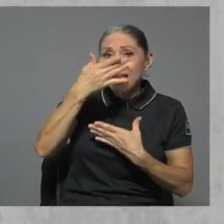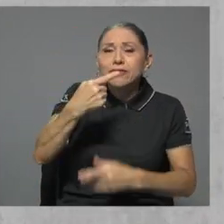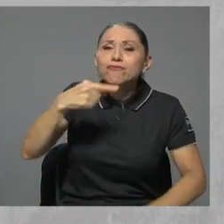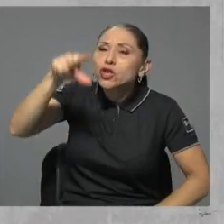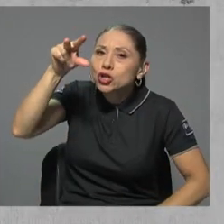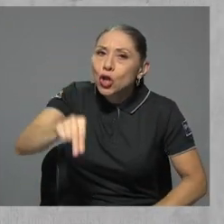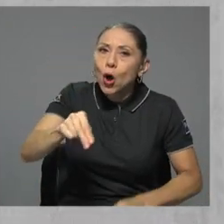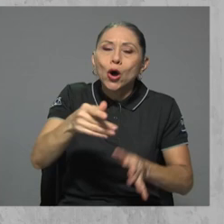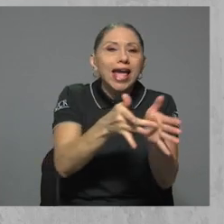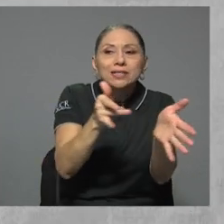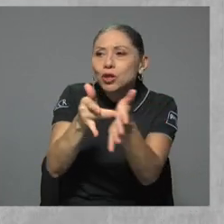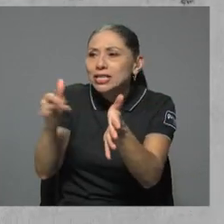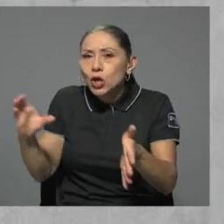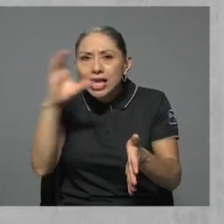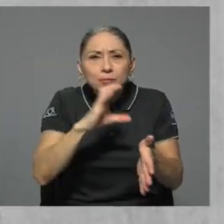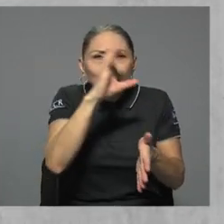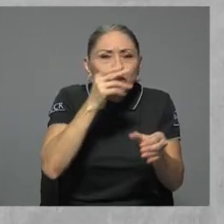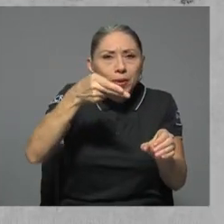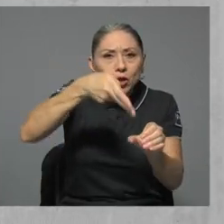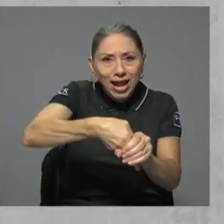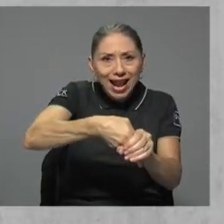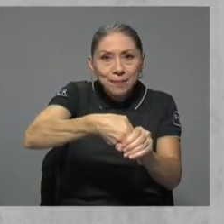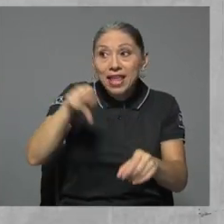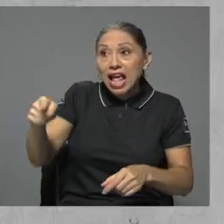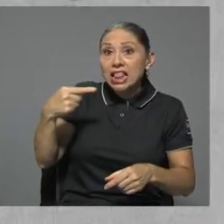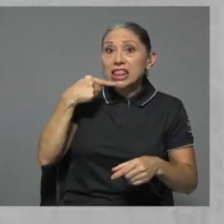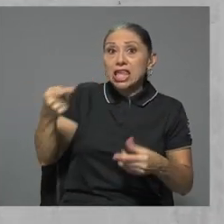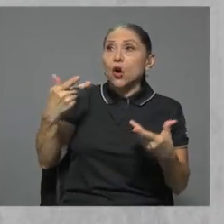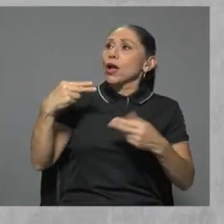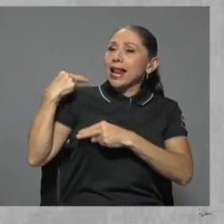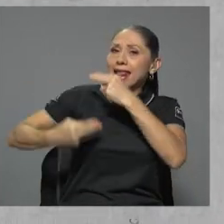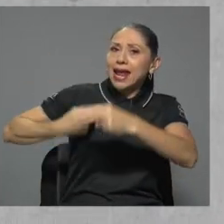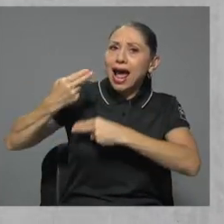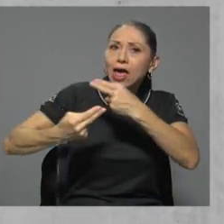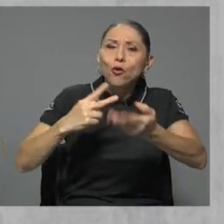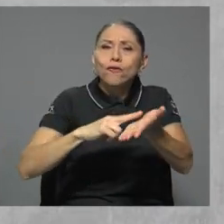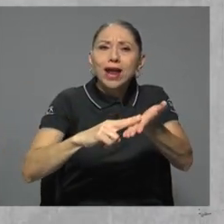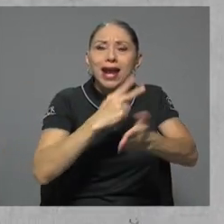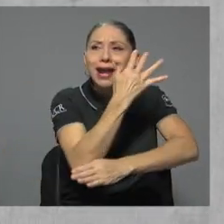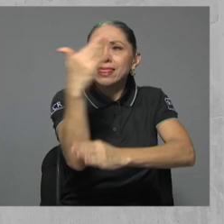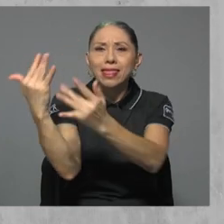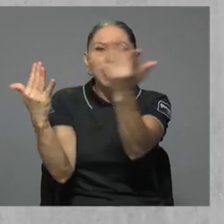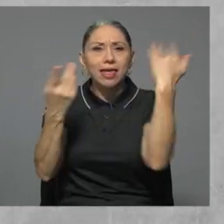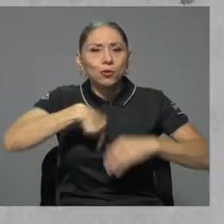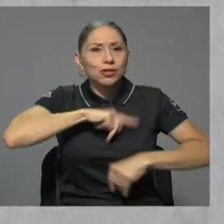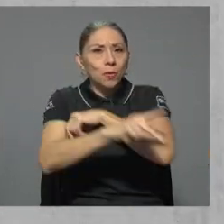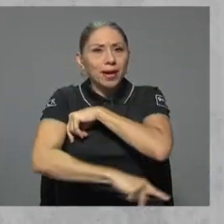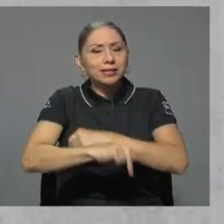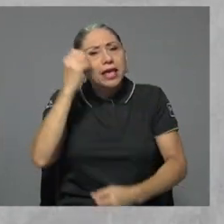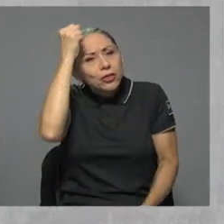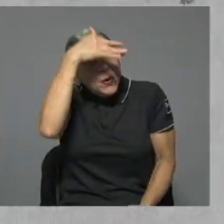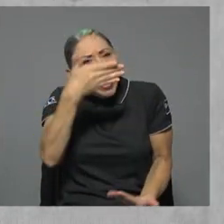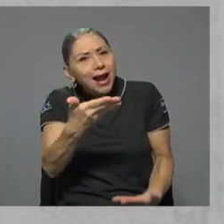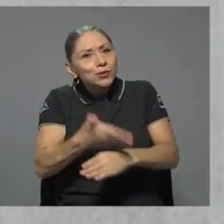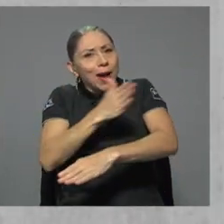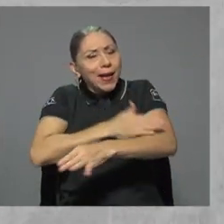la explotación y exploración petrolera, alegando el legado verde de nuestro país. Don Carlos, antes de tomar esta decisión,